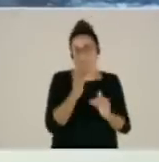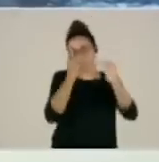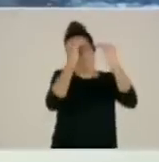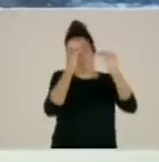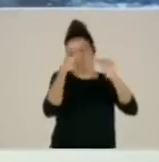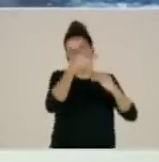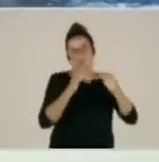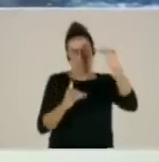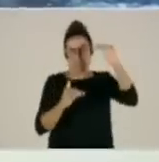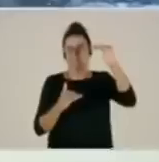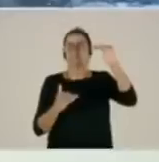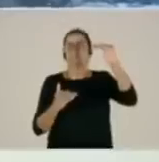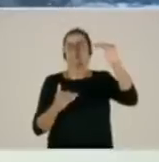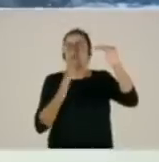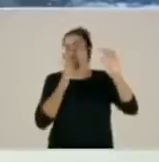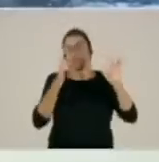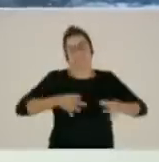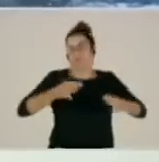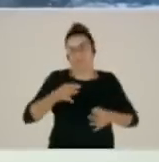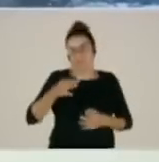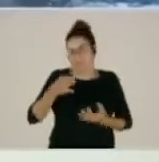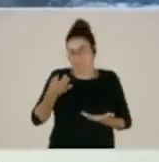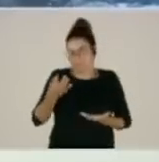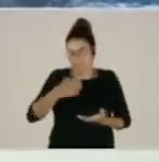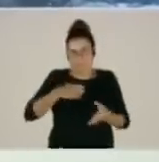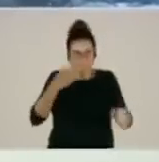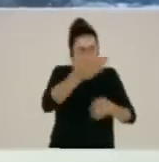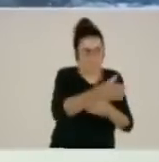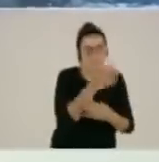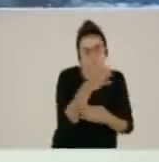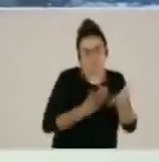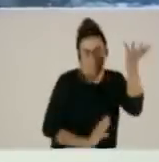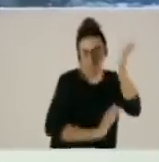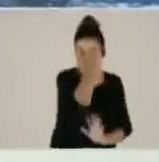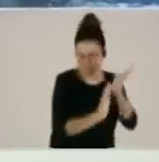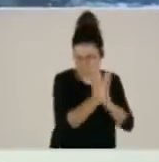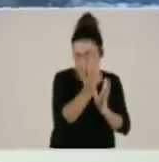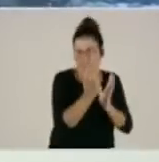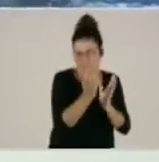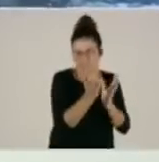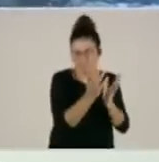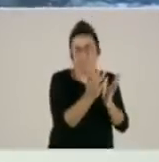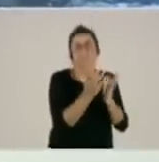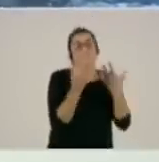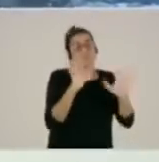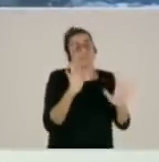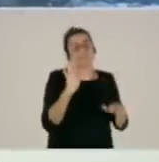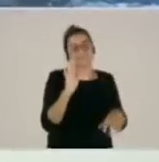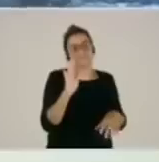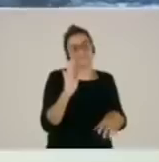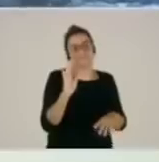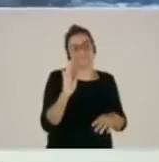seguridad los medios no pueden entrar porque se pueden ver envueltos por el fuego y la previsión que tenemos